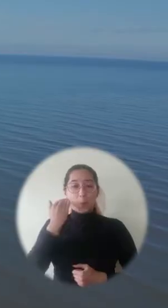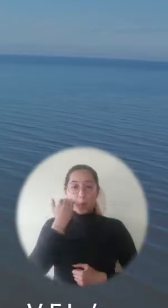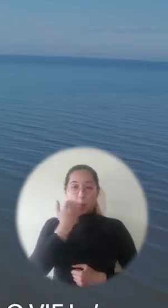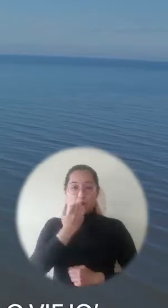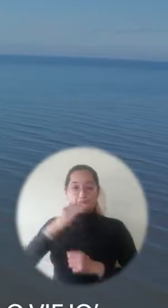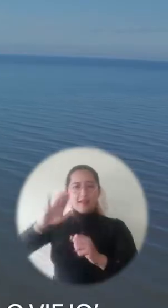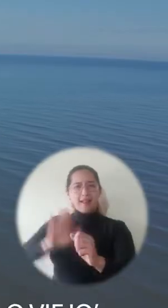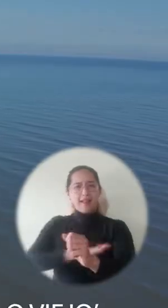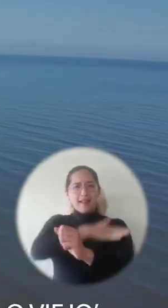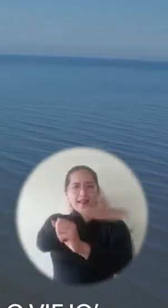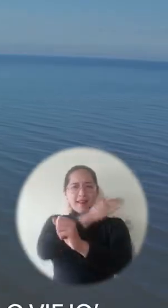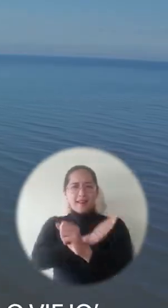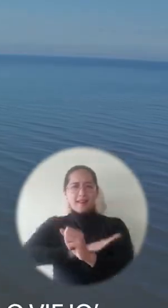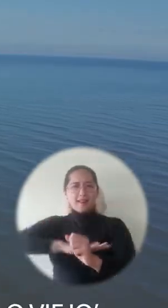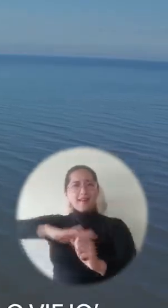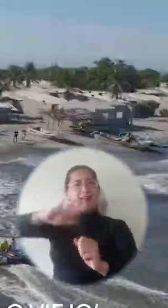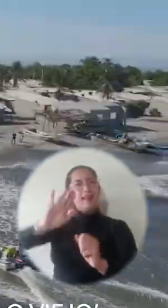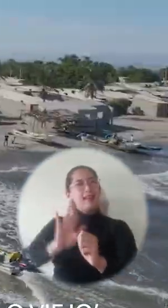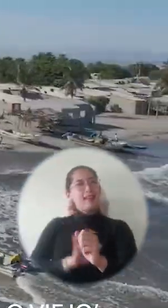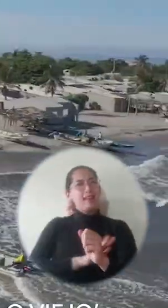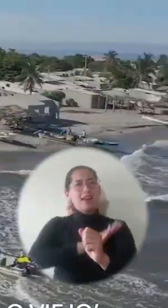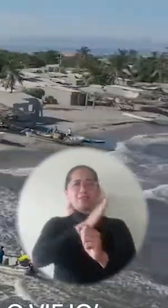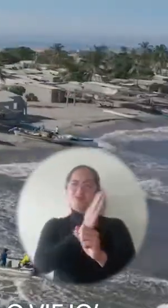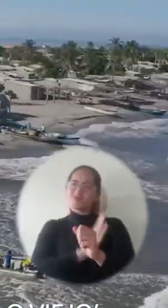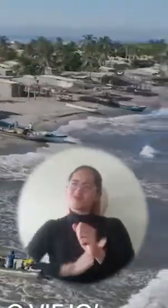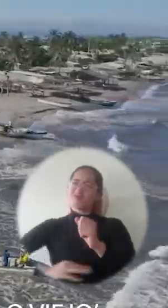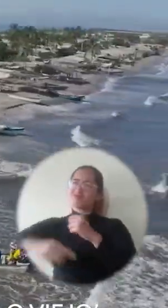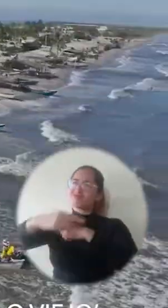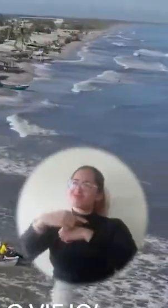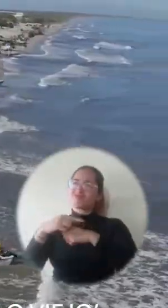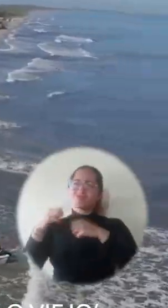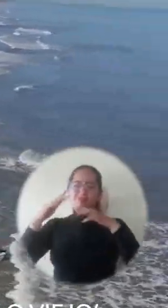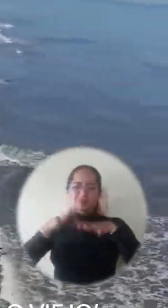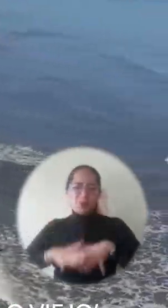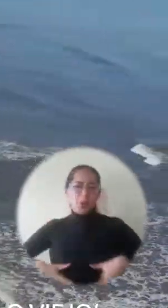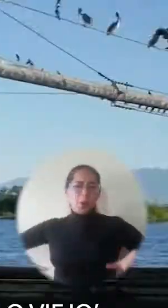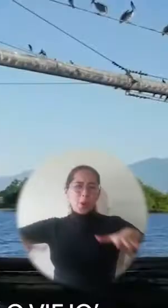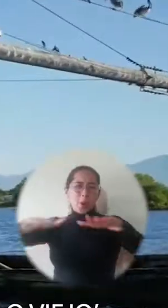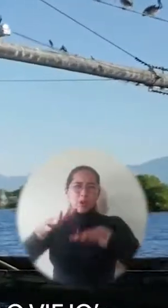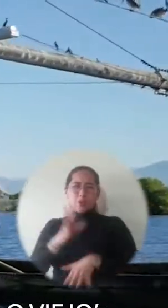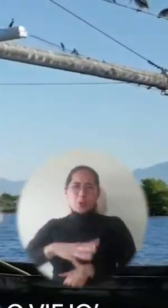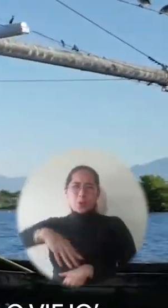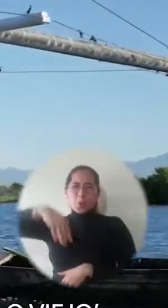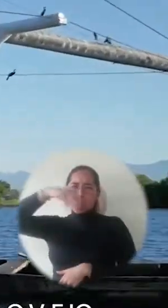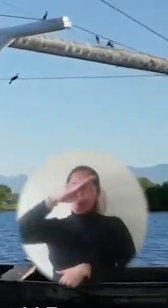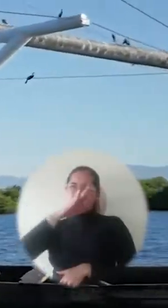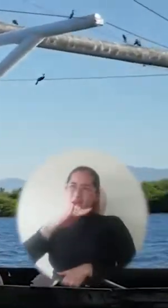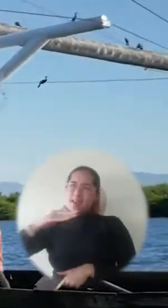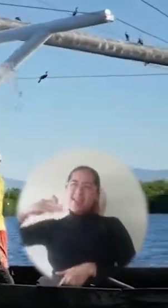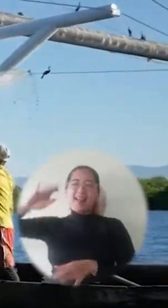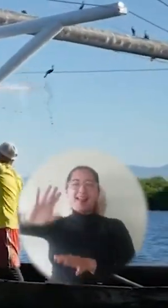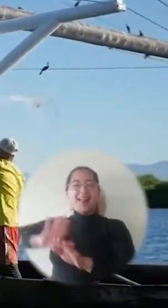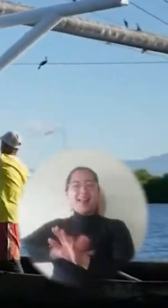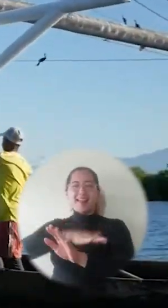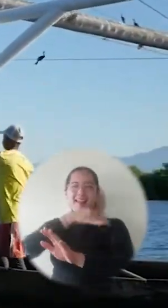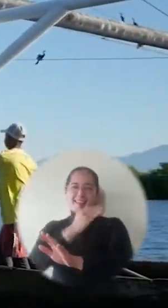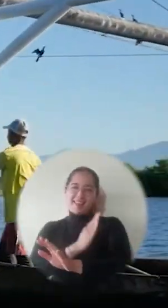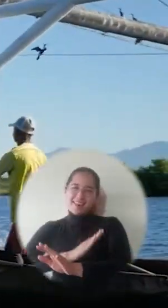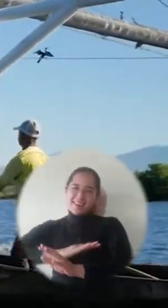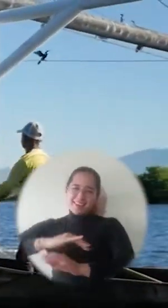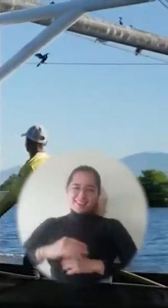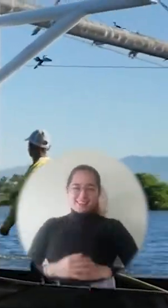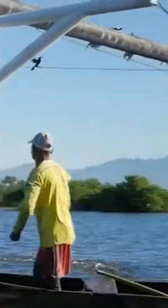En una hora tan buena, represento el magdalena con este lindo